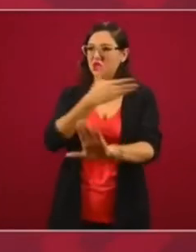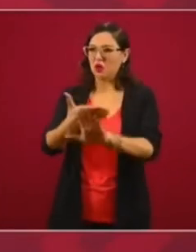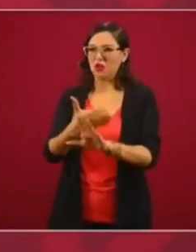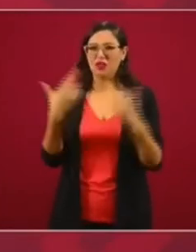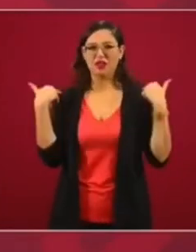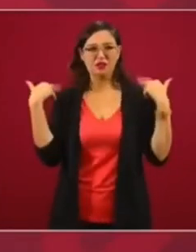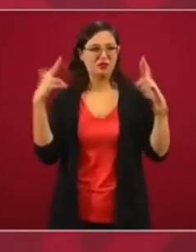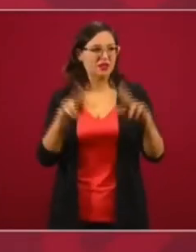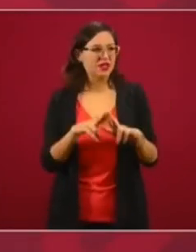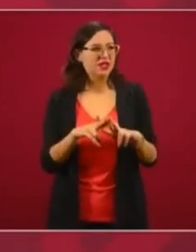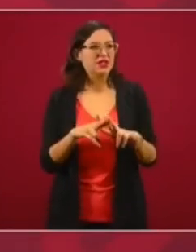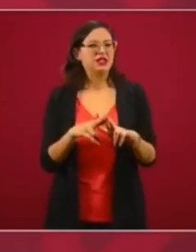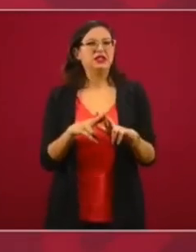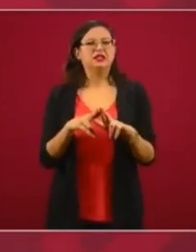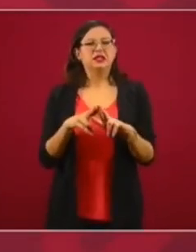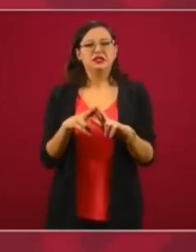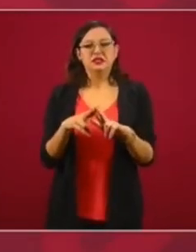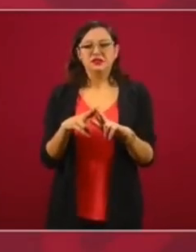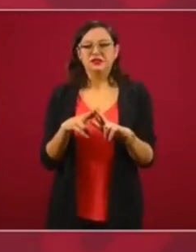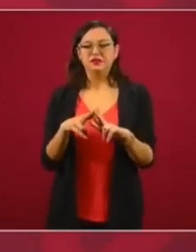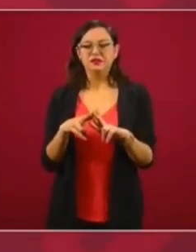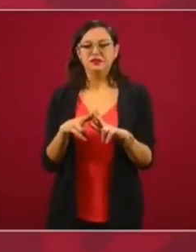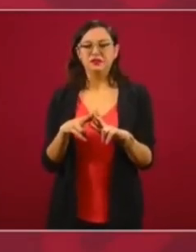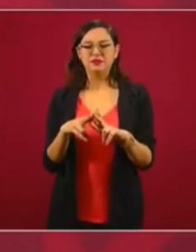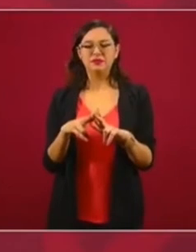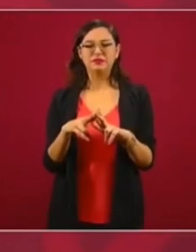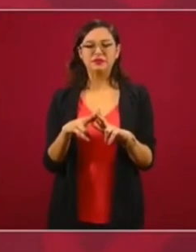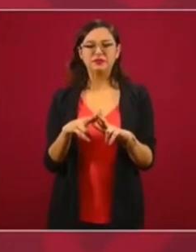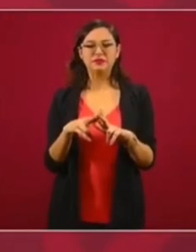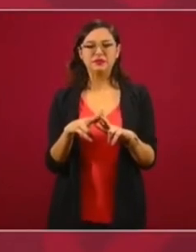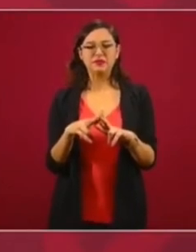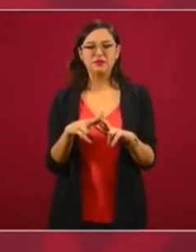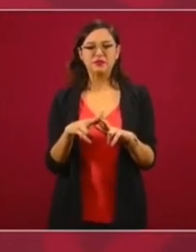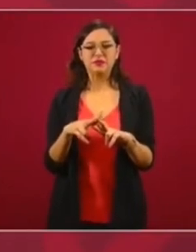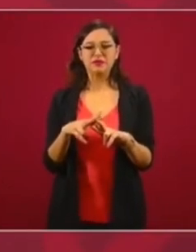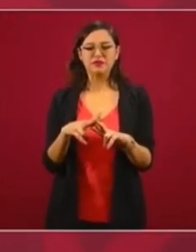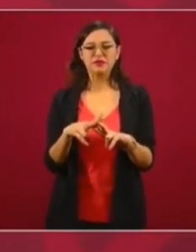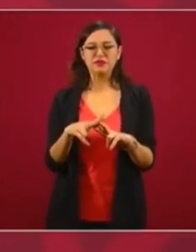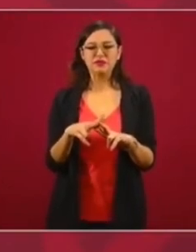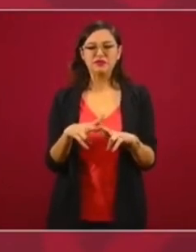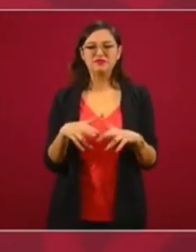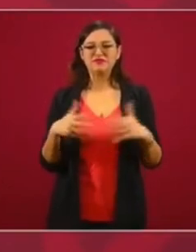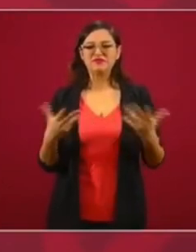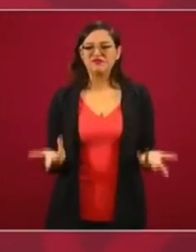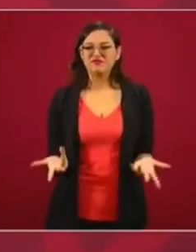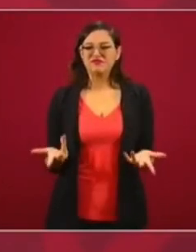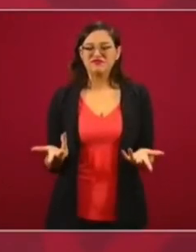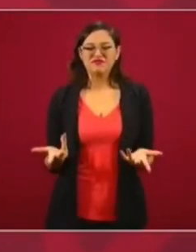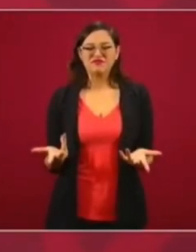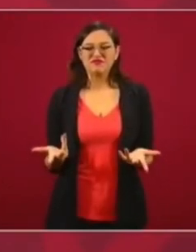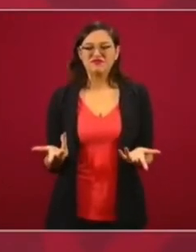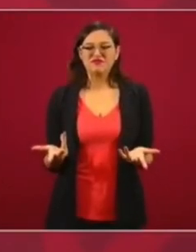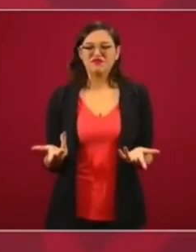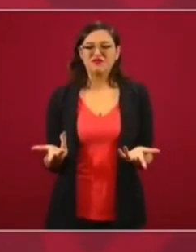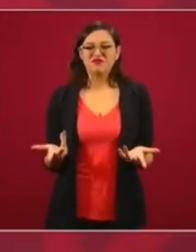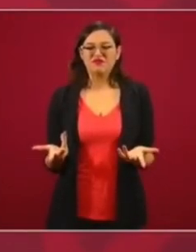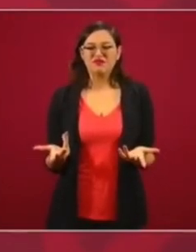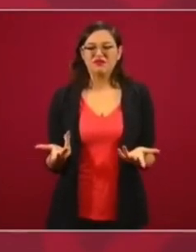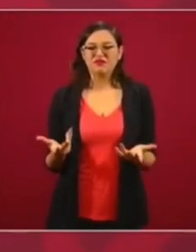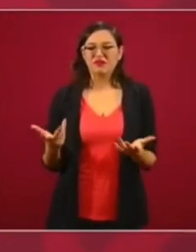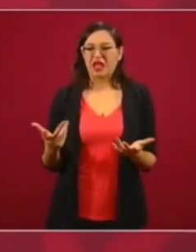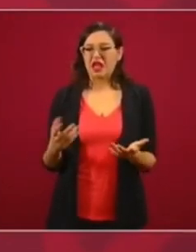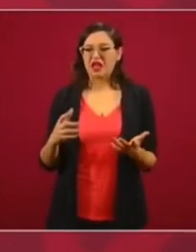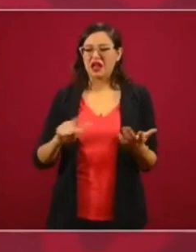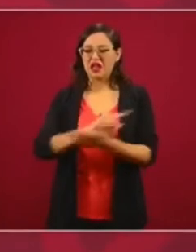apoyando la mal llamada